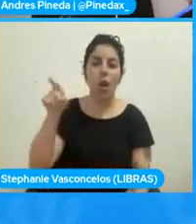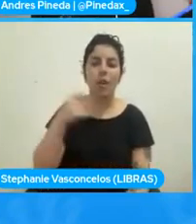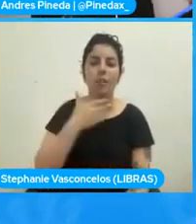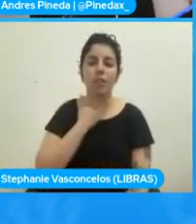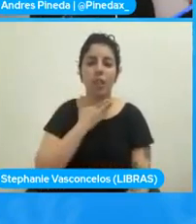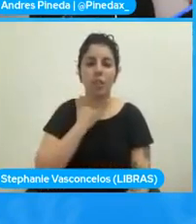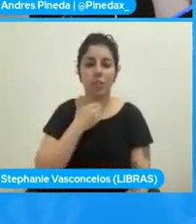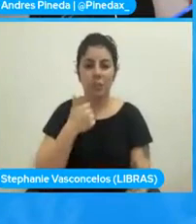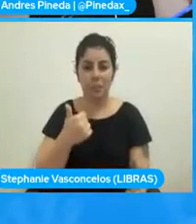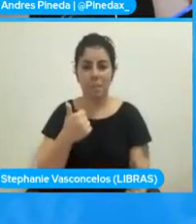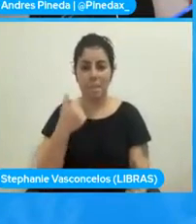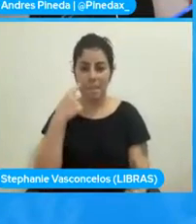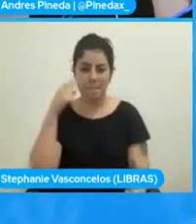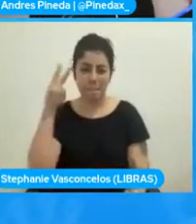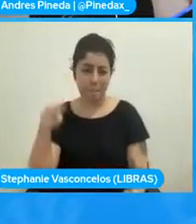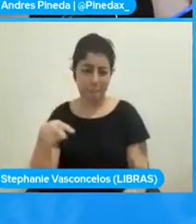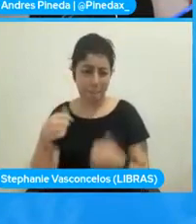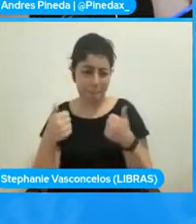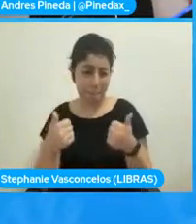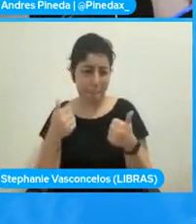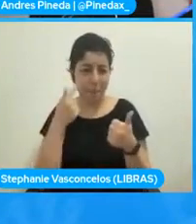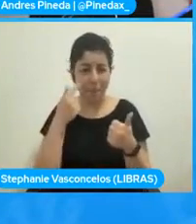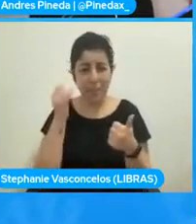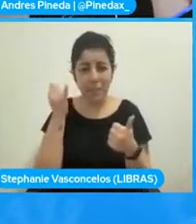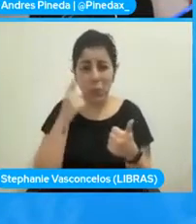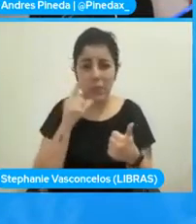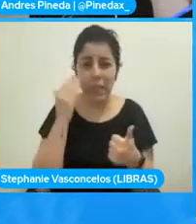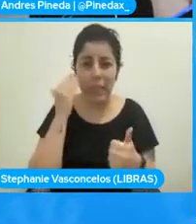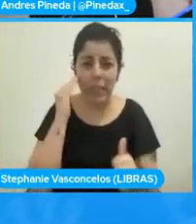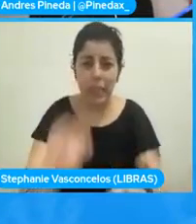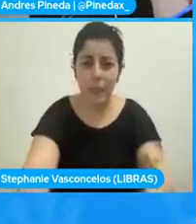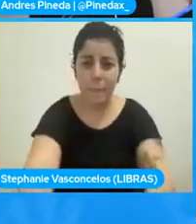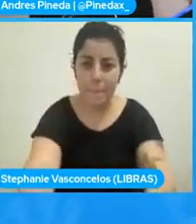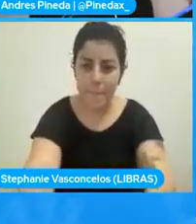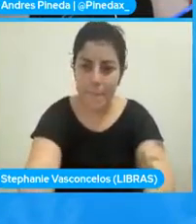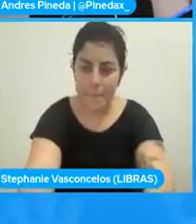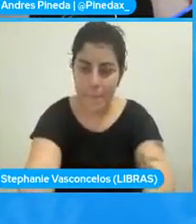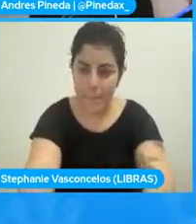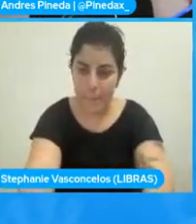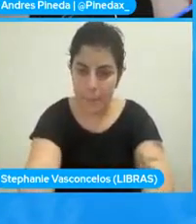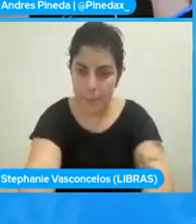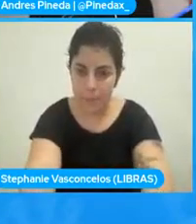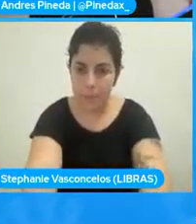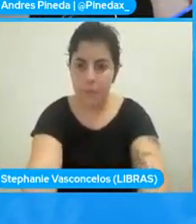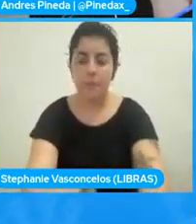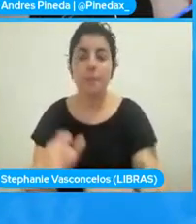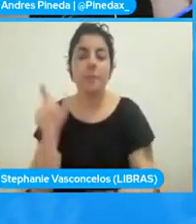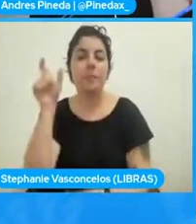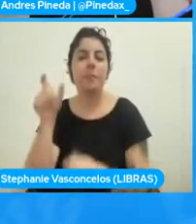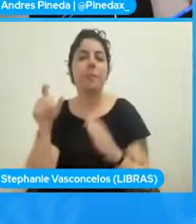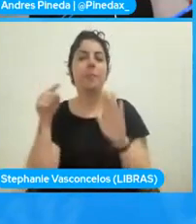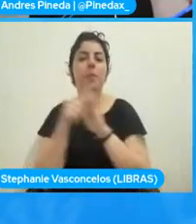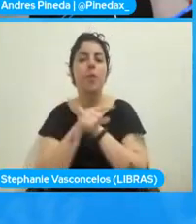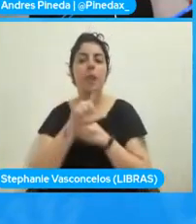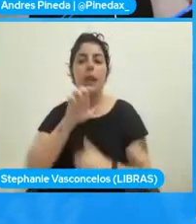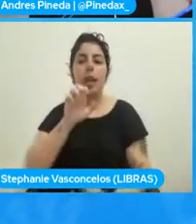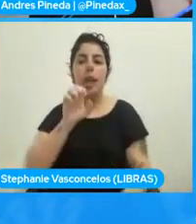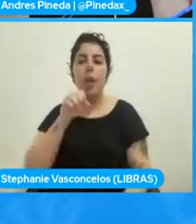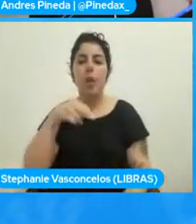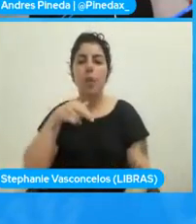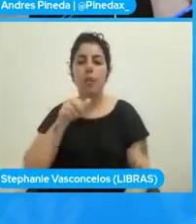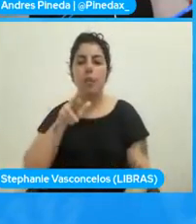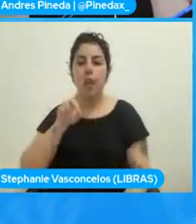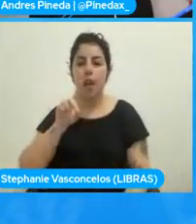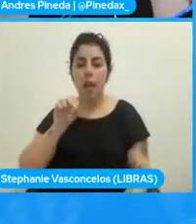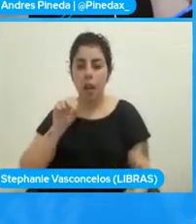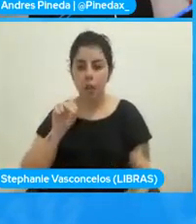leérnosla y ver si puedes entender para que le respondas a Leonardo. Está en sintonía de hace rato por